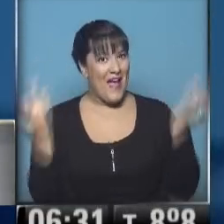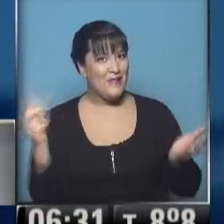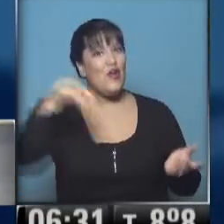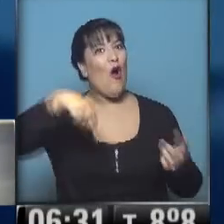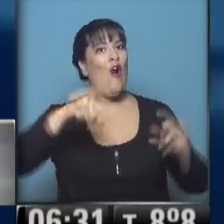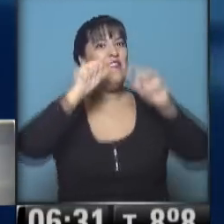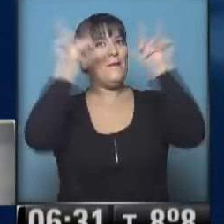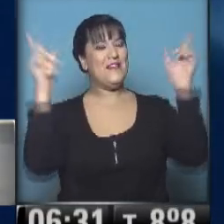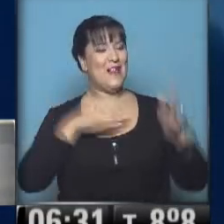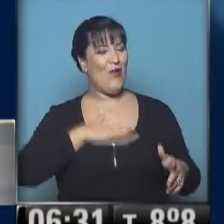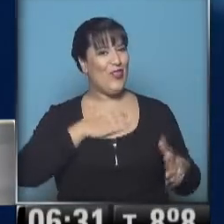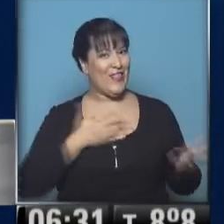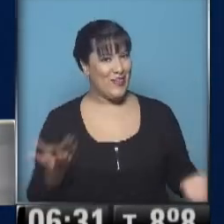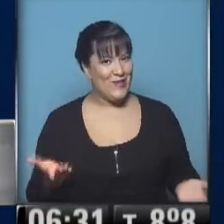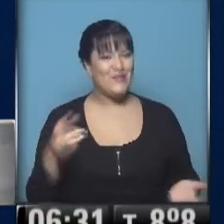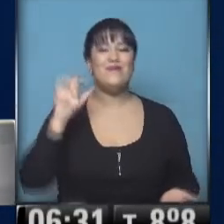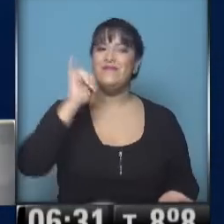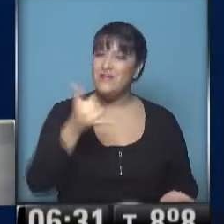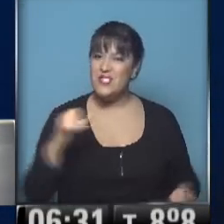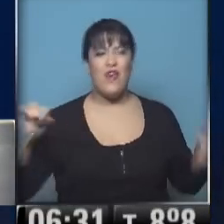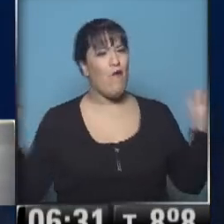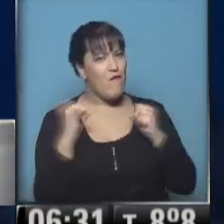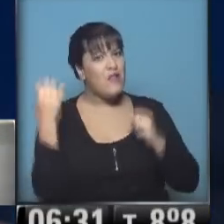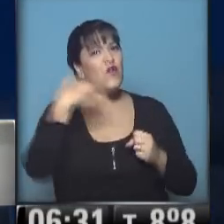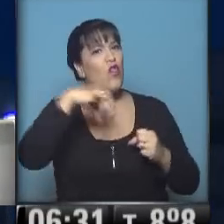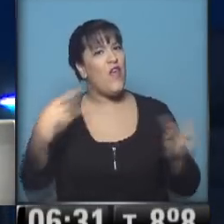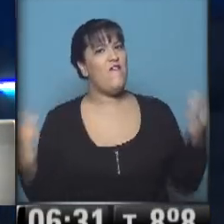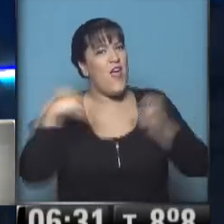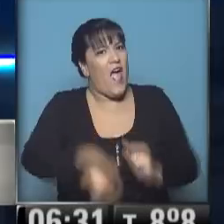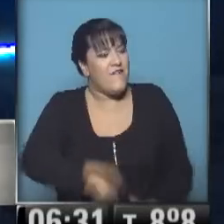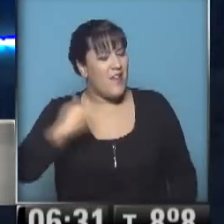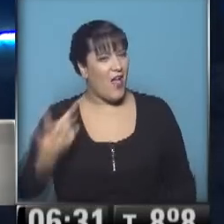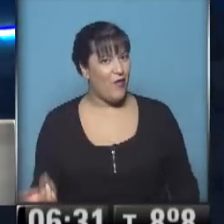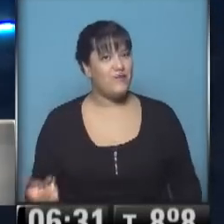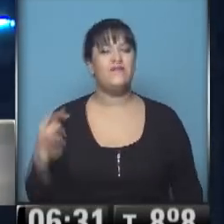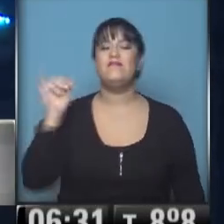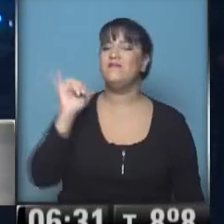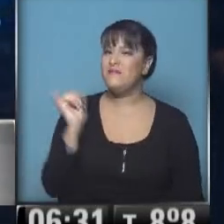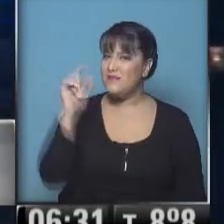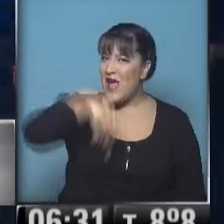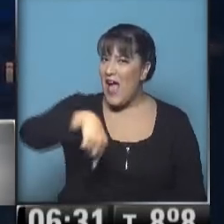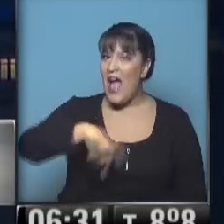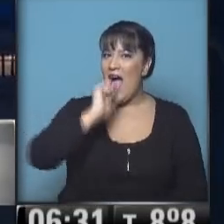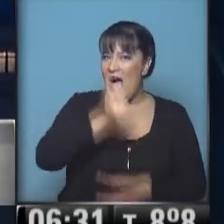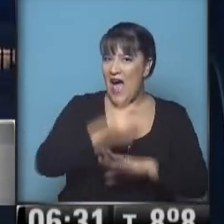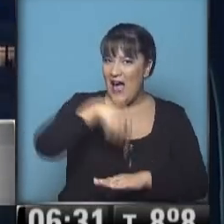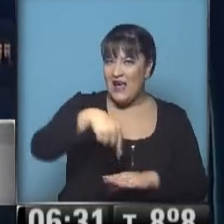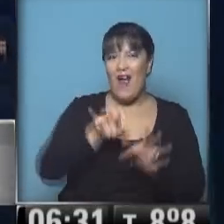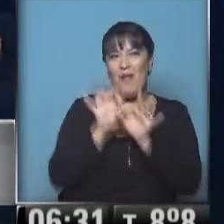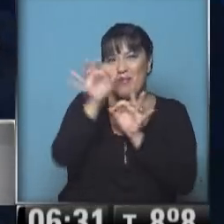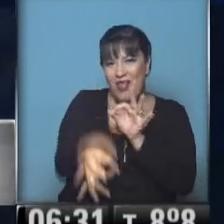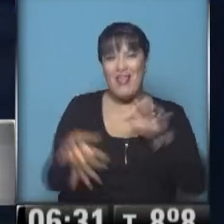hoy. Ay, Lucas, sí. Está fresco. A salir abrigados hoy. Está fresco. Acá en nuestros estudios, cerquita del Aeroparque